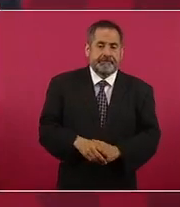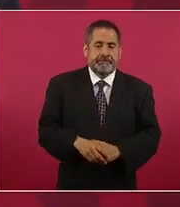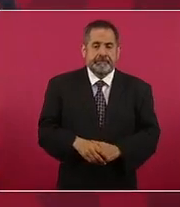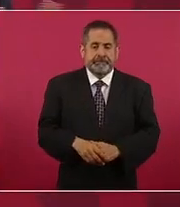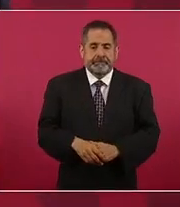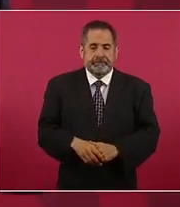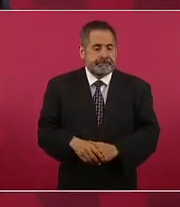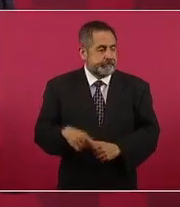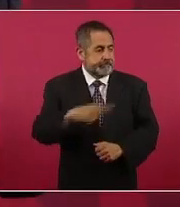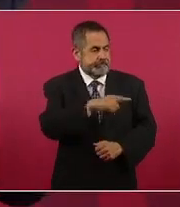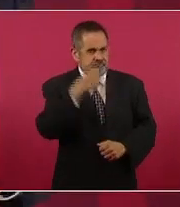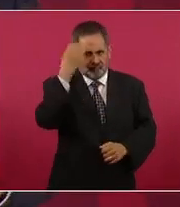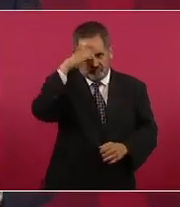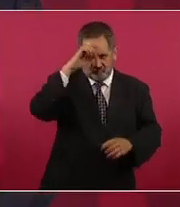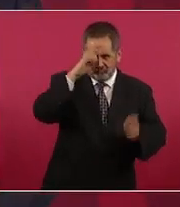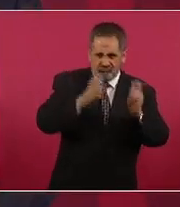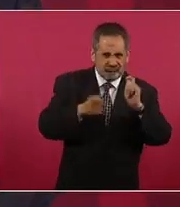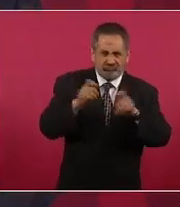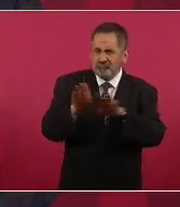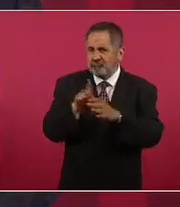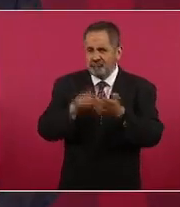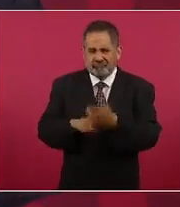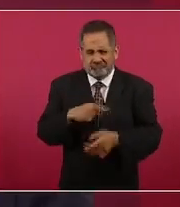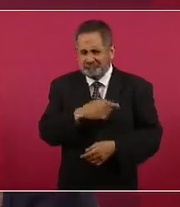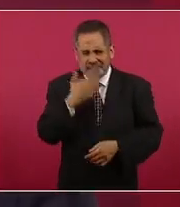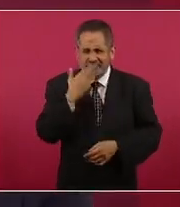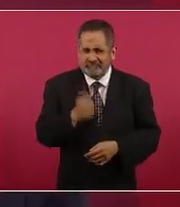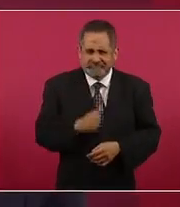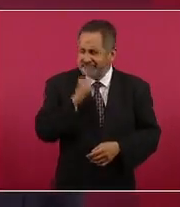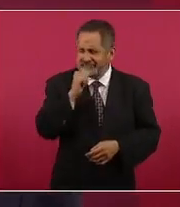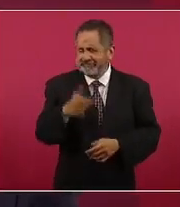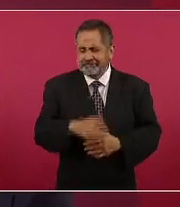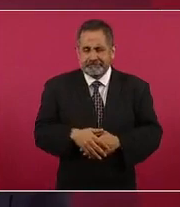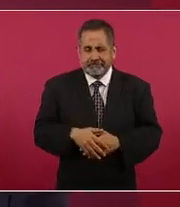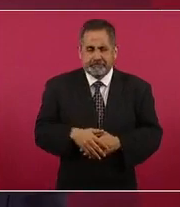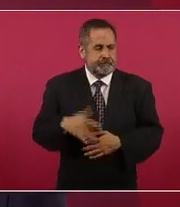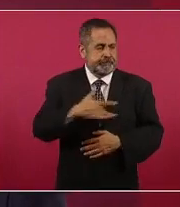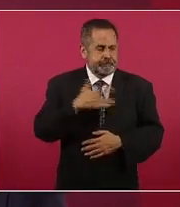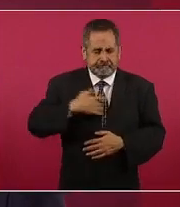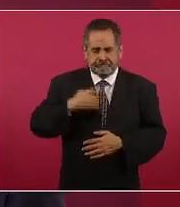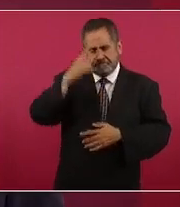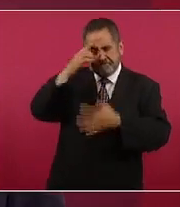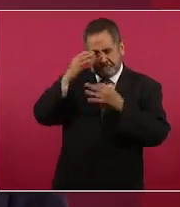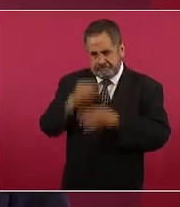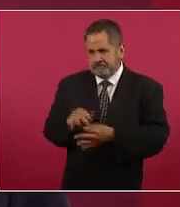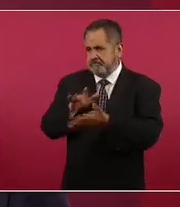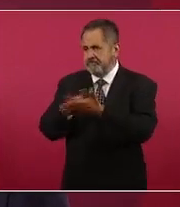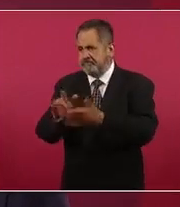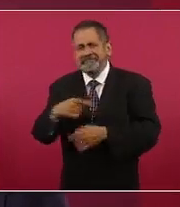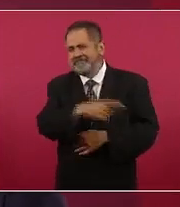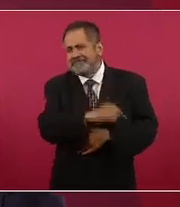qué experiencia nada con qué convicciones ninguna